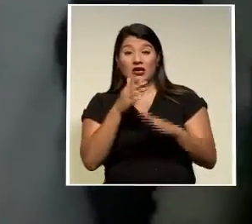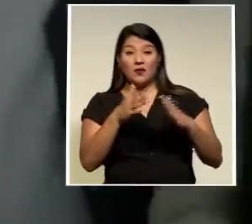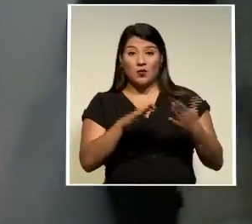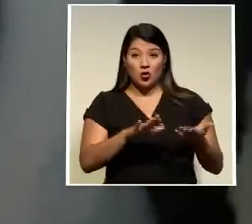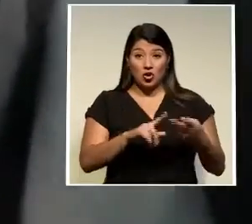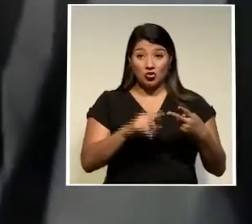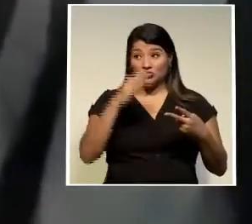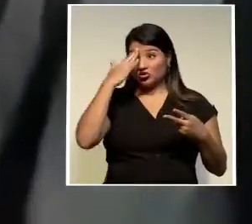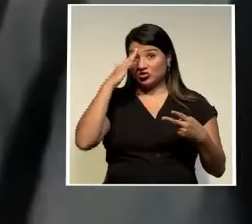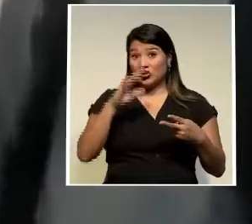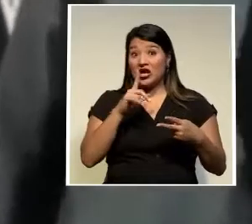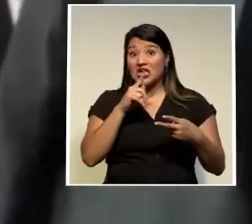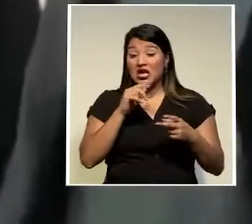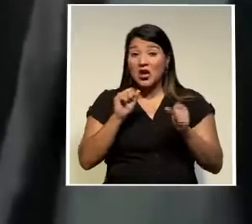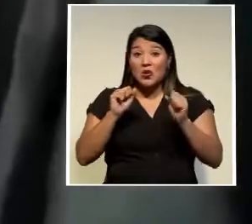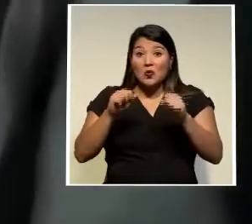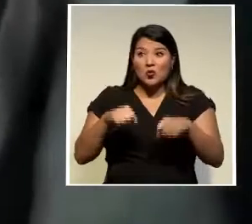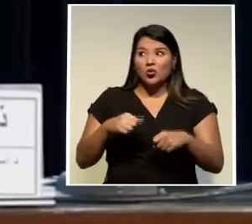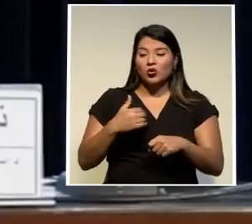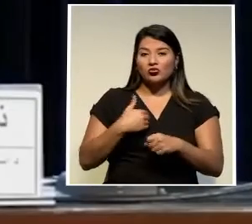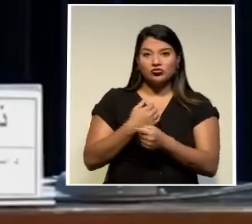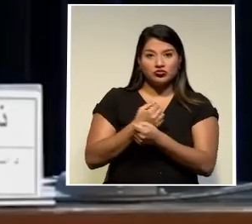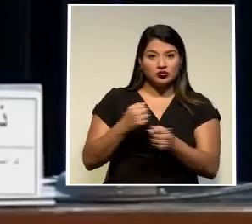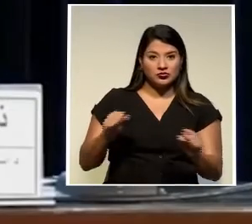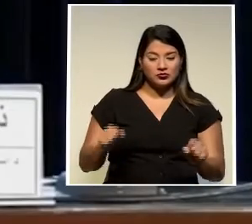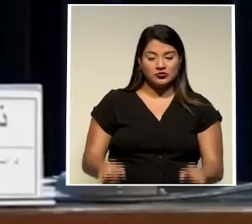y quiénes pudieron ponerse a salvo.